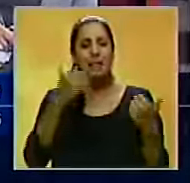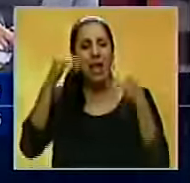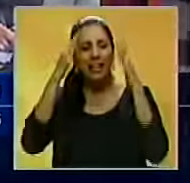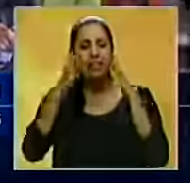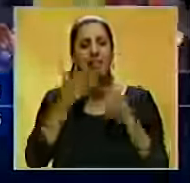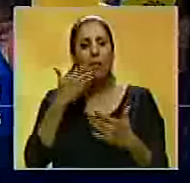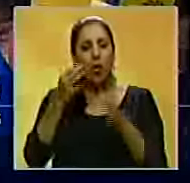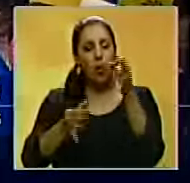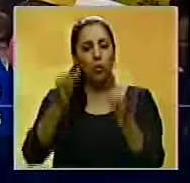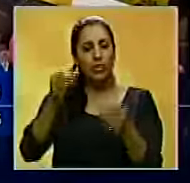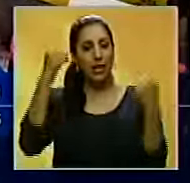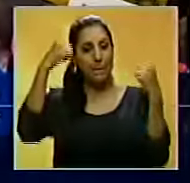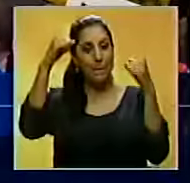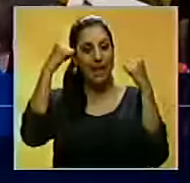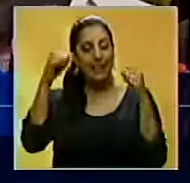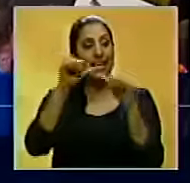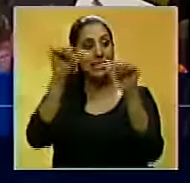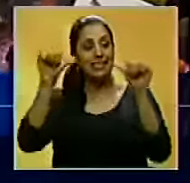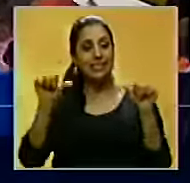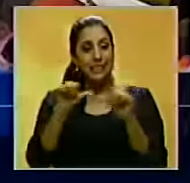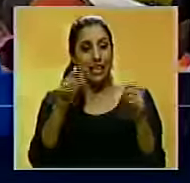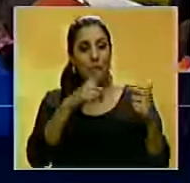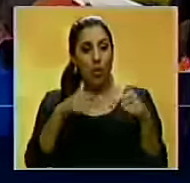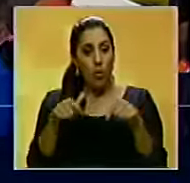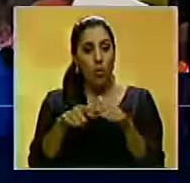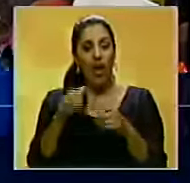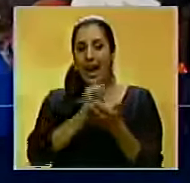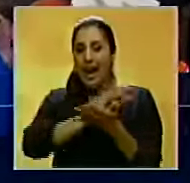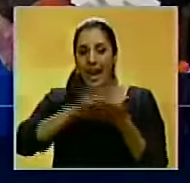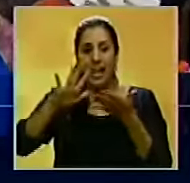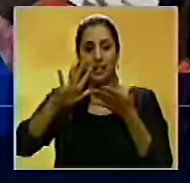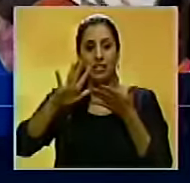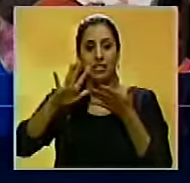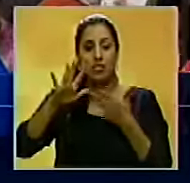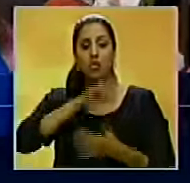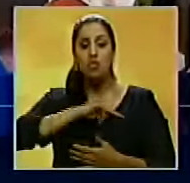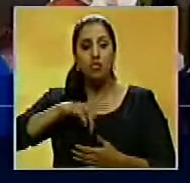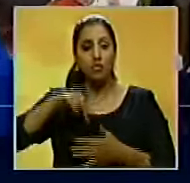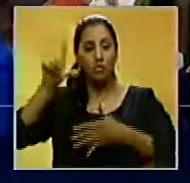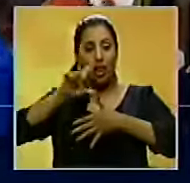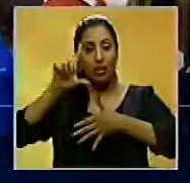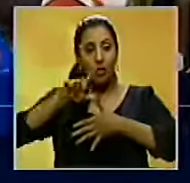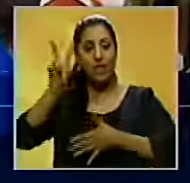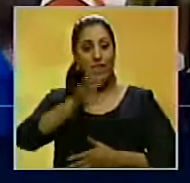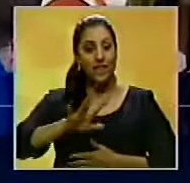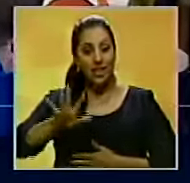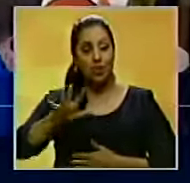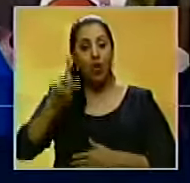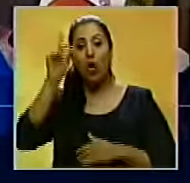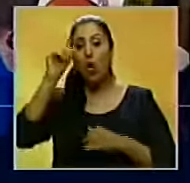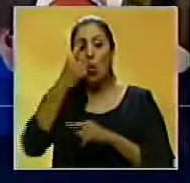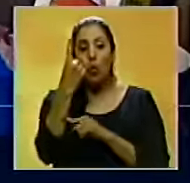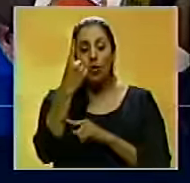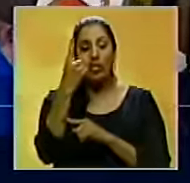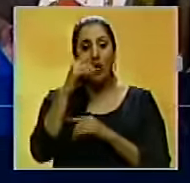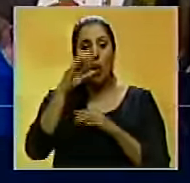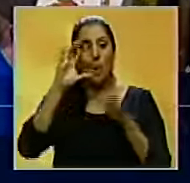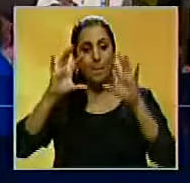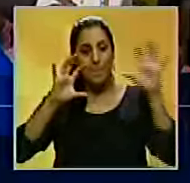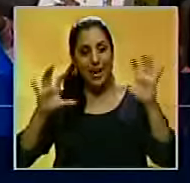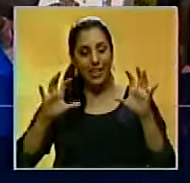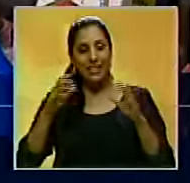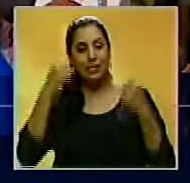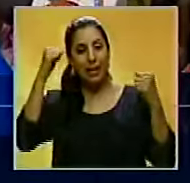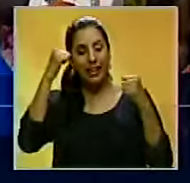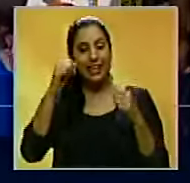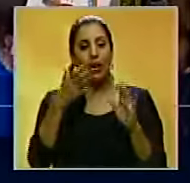justicia. La práctica del sistema de ADN de manera gratuita en Latinoamérica, Venezuela, es el único país que practica pruebas